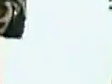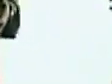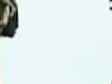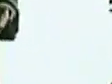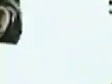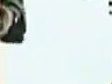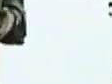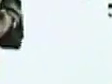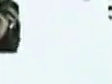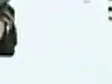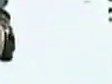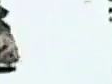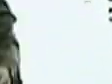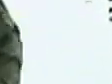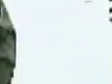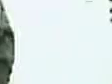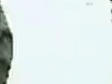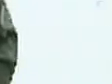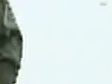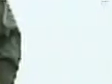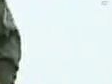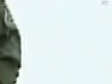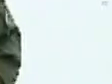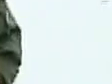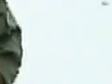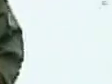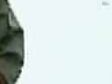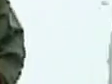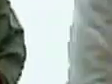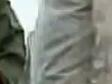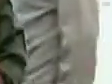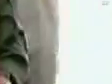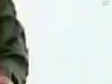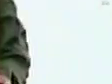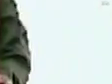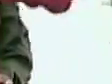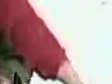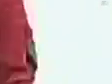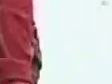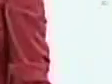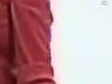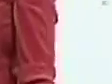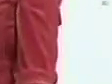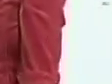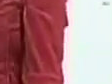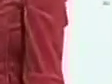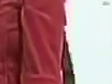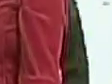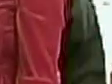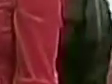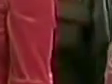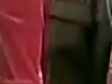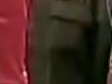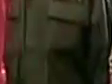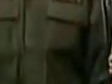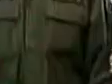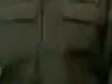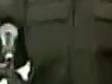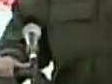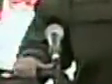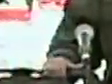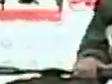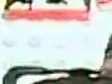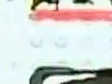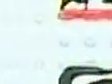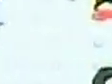jefes y jefes de calle y de las comunidades de Caracas, Vargas y Miranda Se trata de un emotivo acto